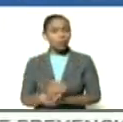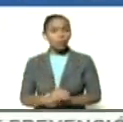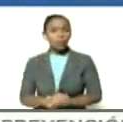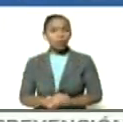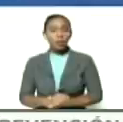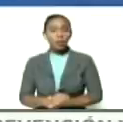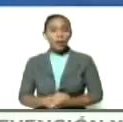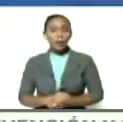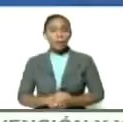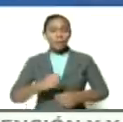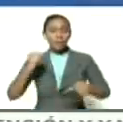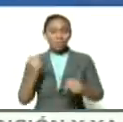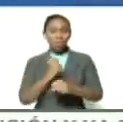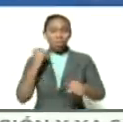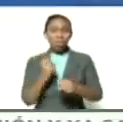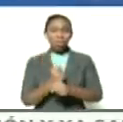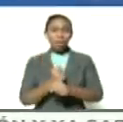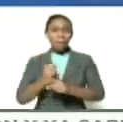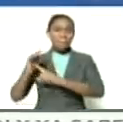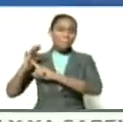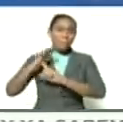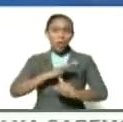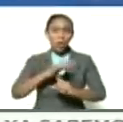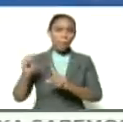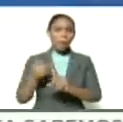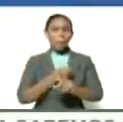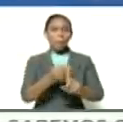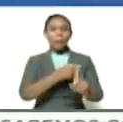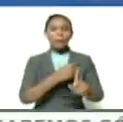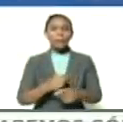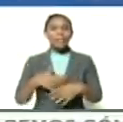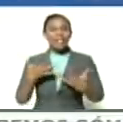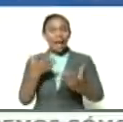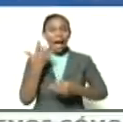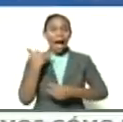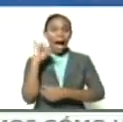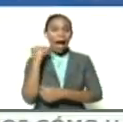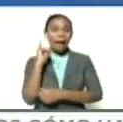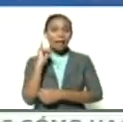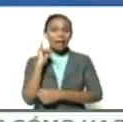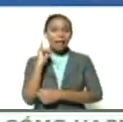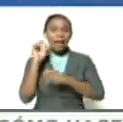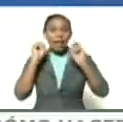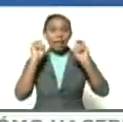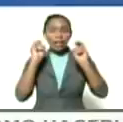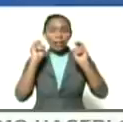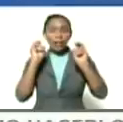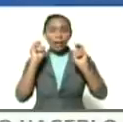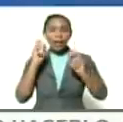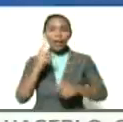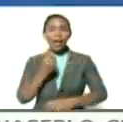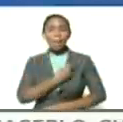explotación de opresión que ejercía la metrópolis Madrid